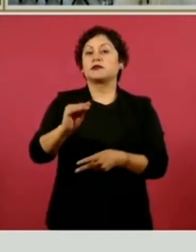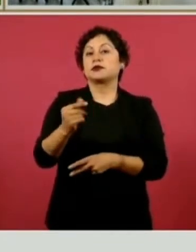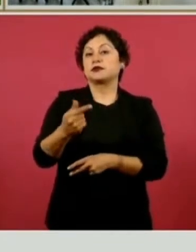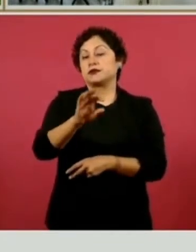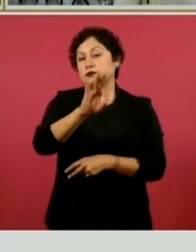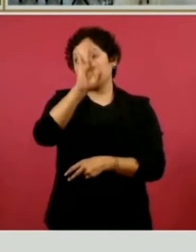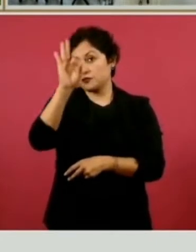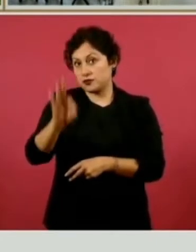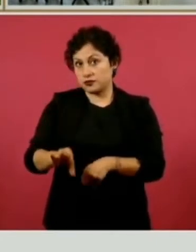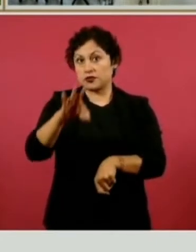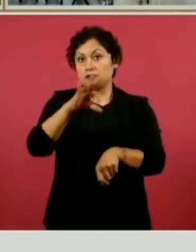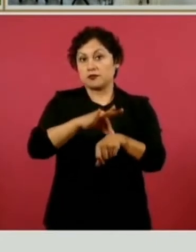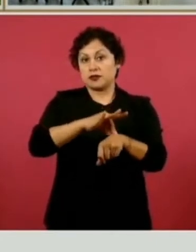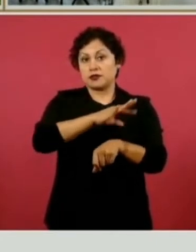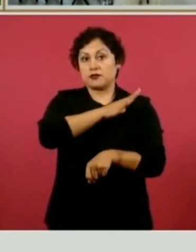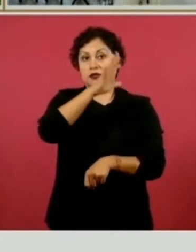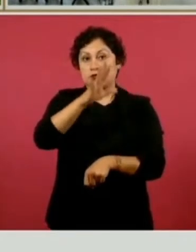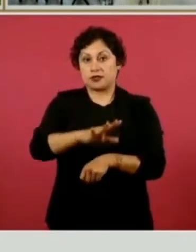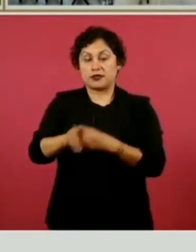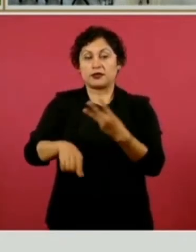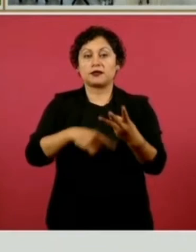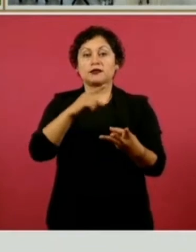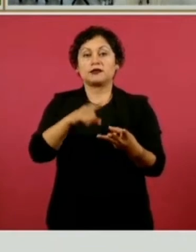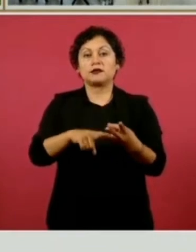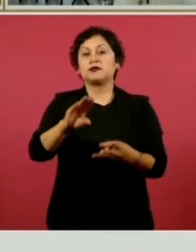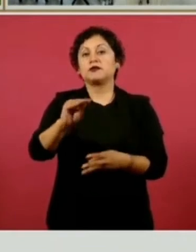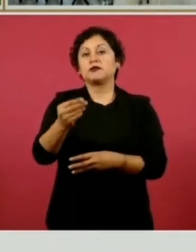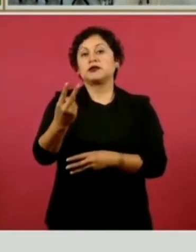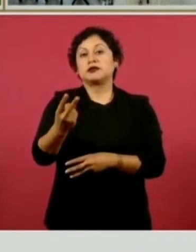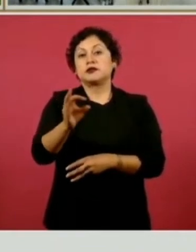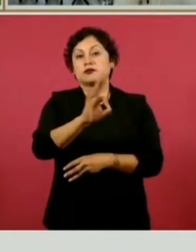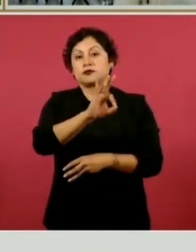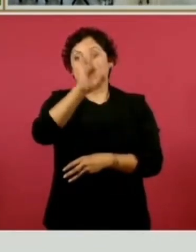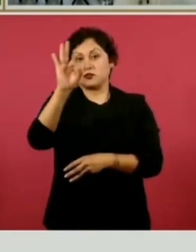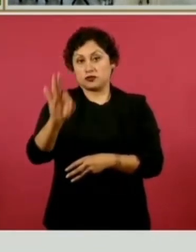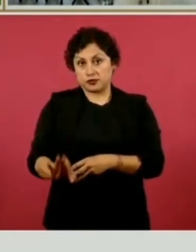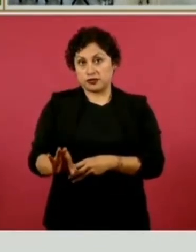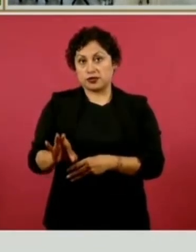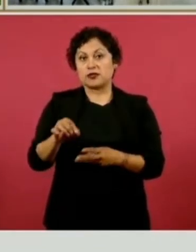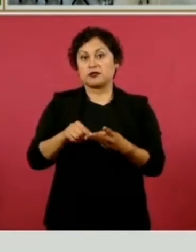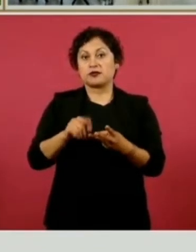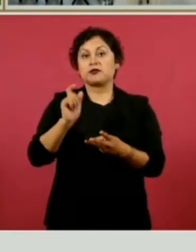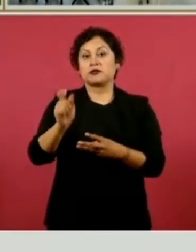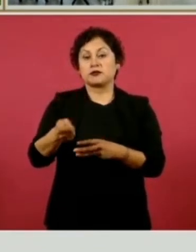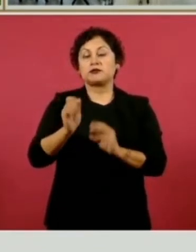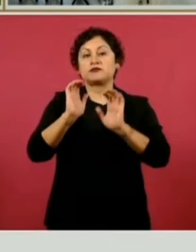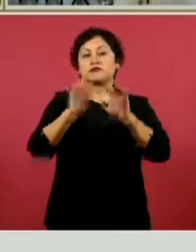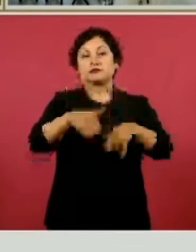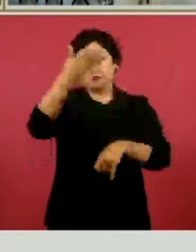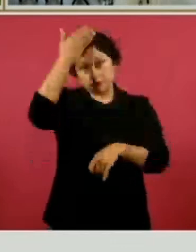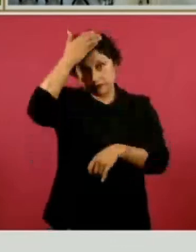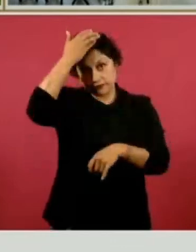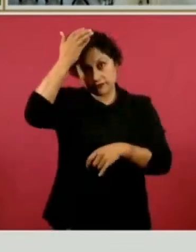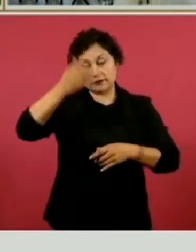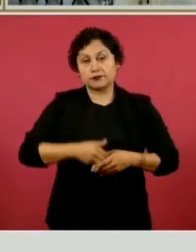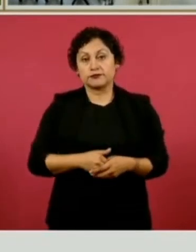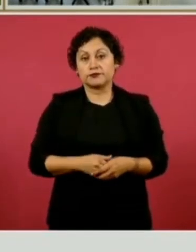contratación de médicos generales y 92 por ciento en la contratación del personal de enfermería.